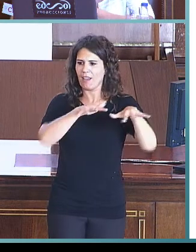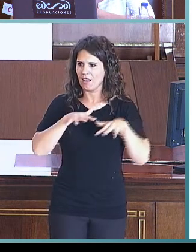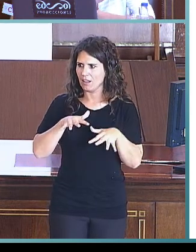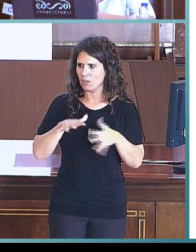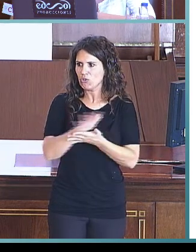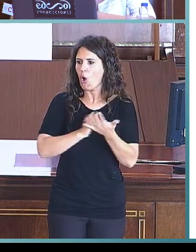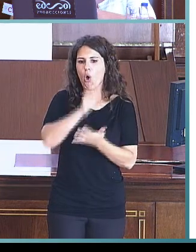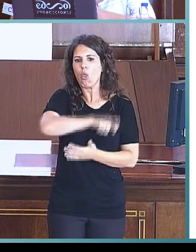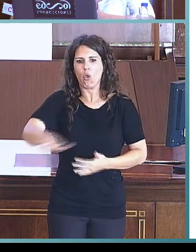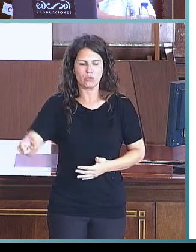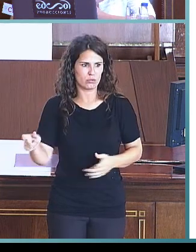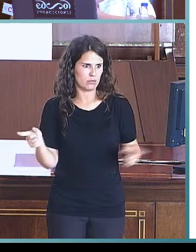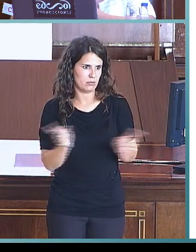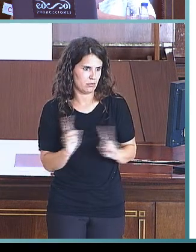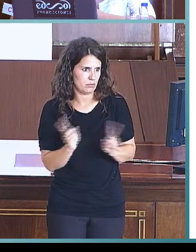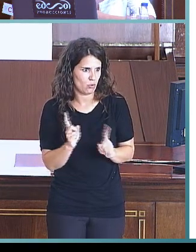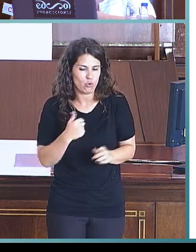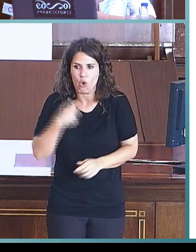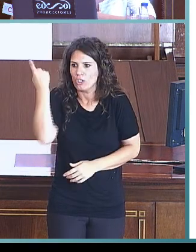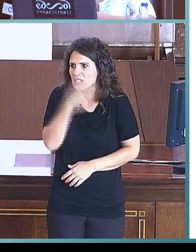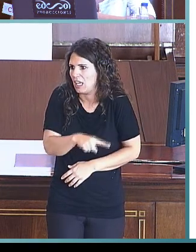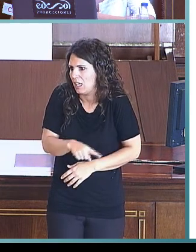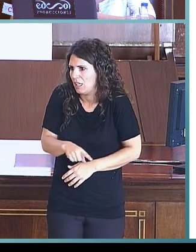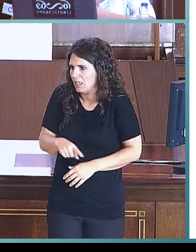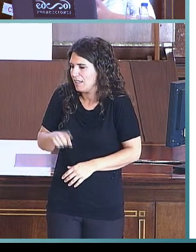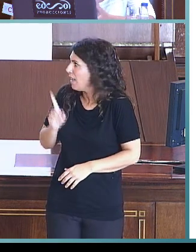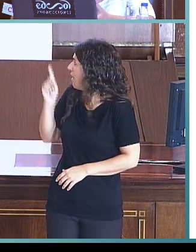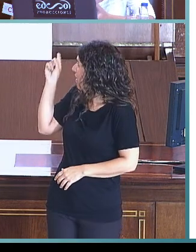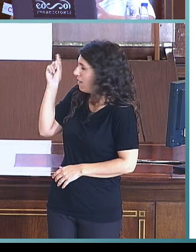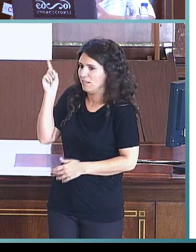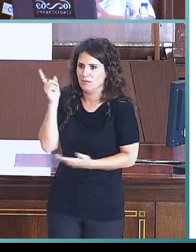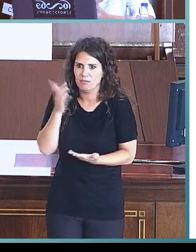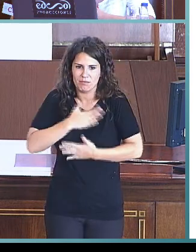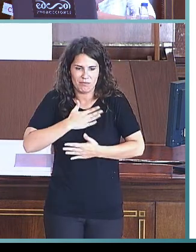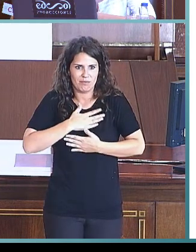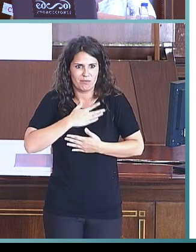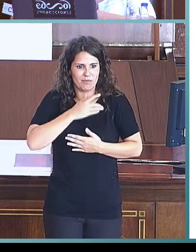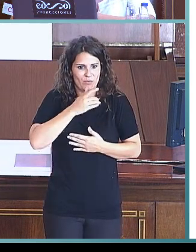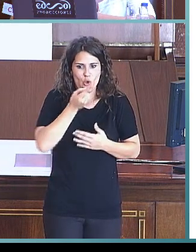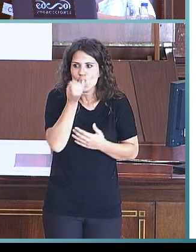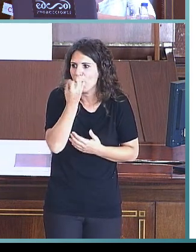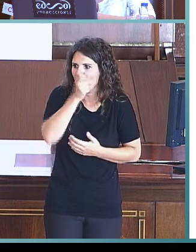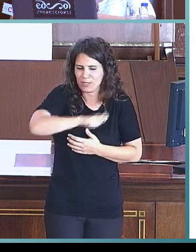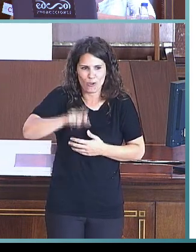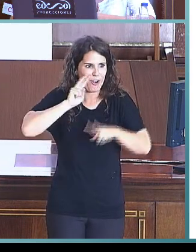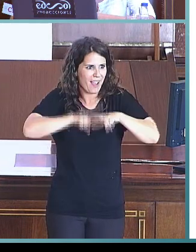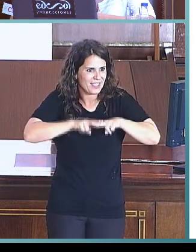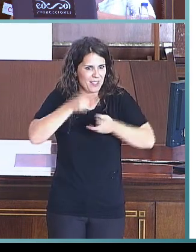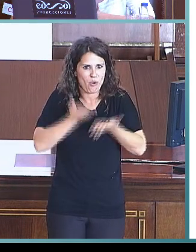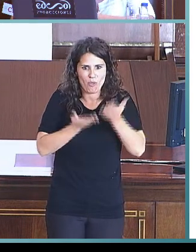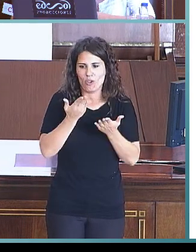a la población general, puesto que somos conscientes de que la muestra que aquí manejamos, como ya habéis visto, no es una muestra